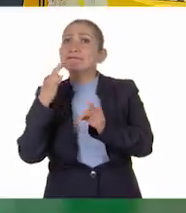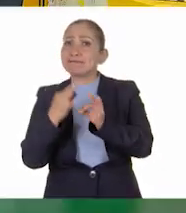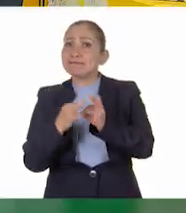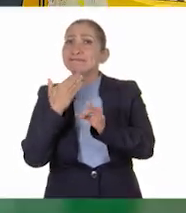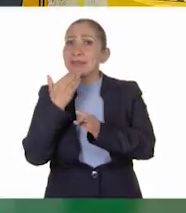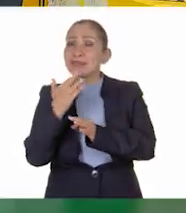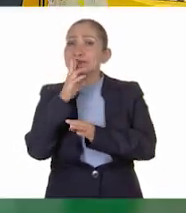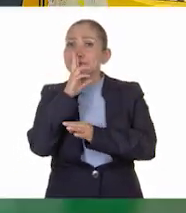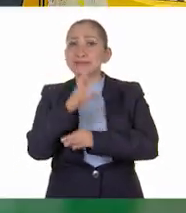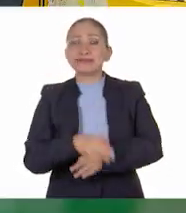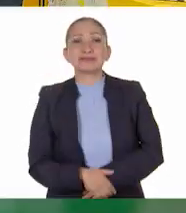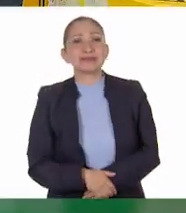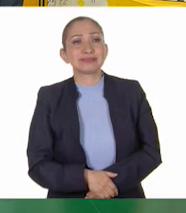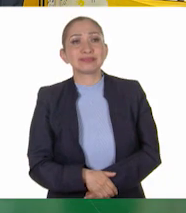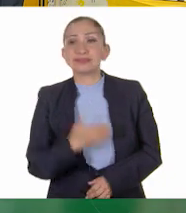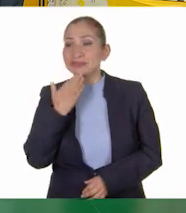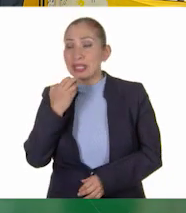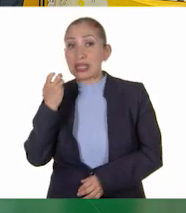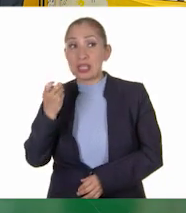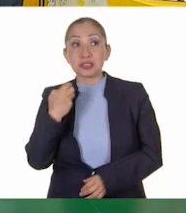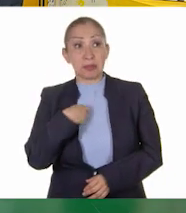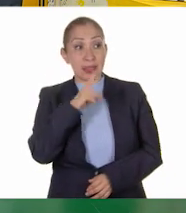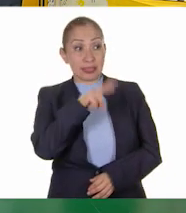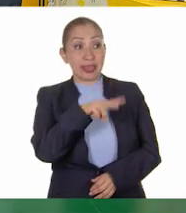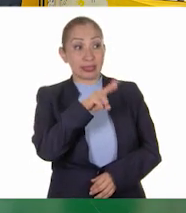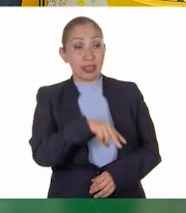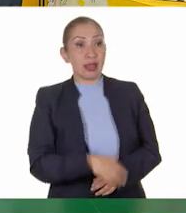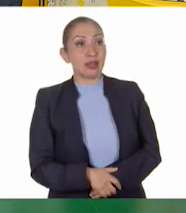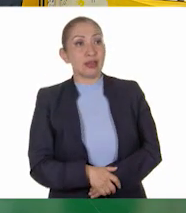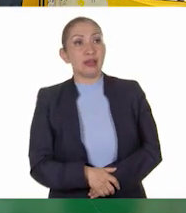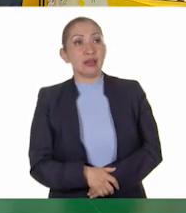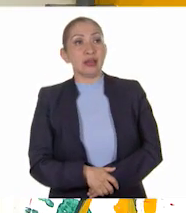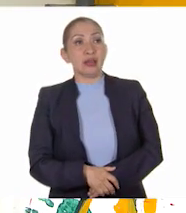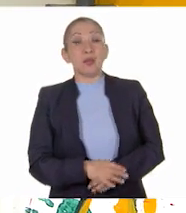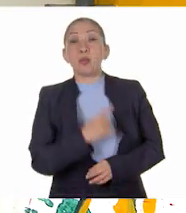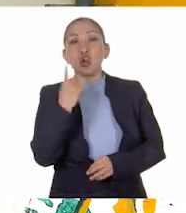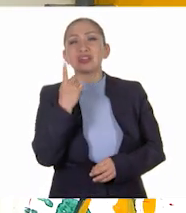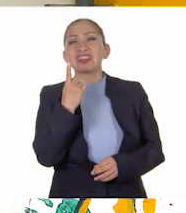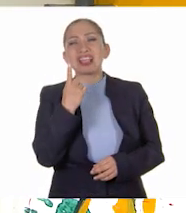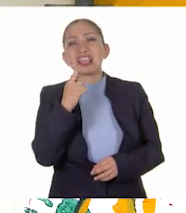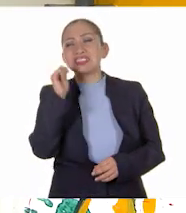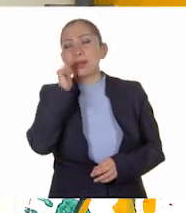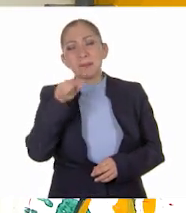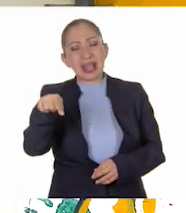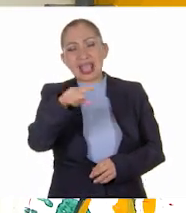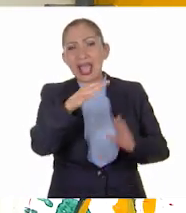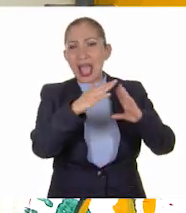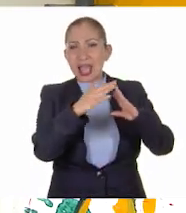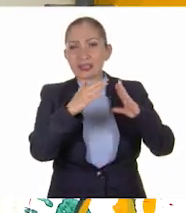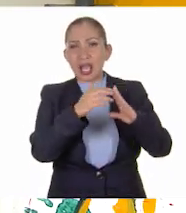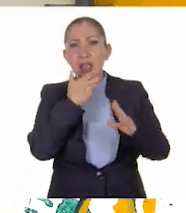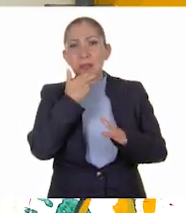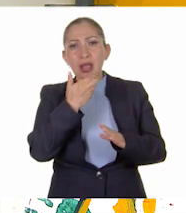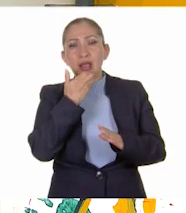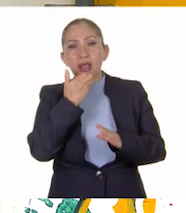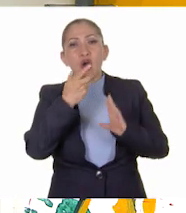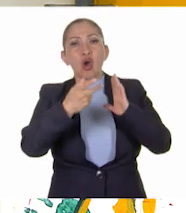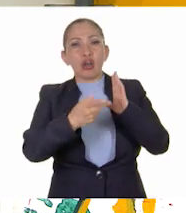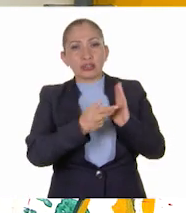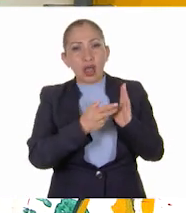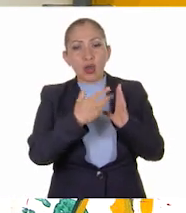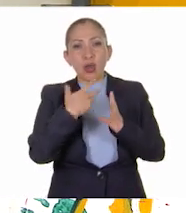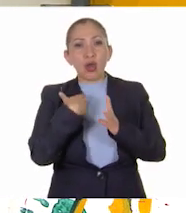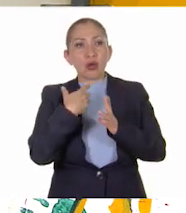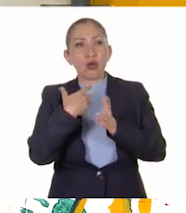resultados. Excelente. Exactamente. Eso es muy cierto porque lo que se acostumbra en casa es que se repite en